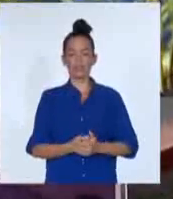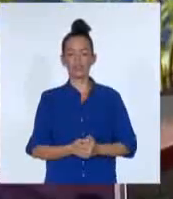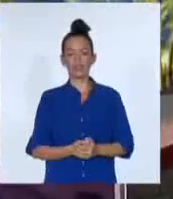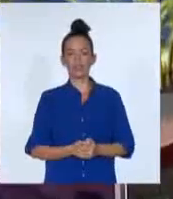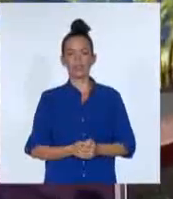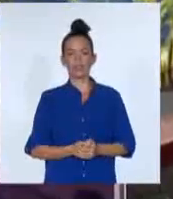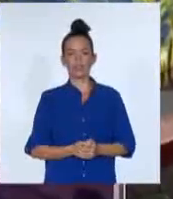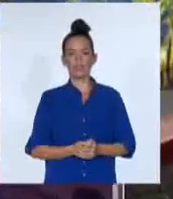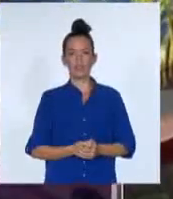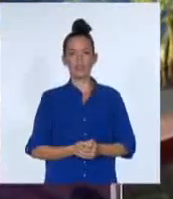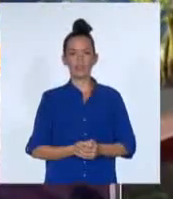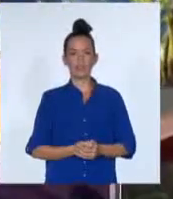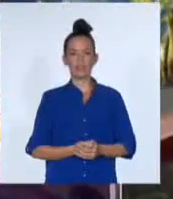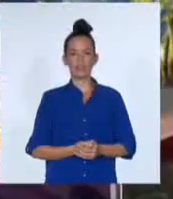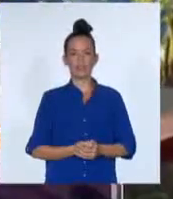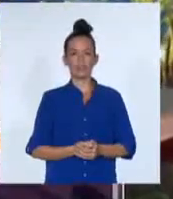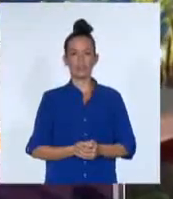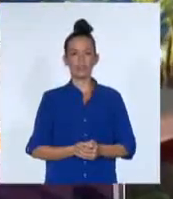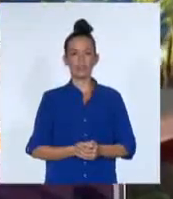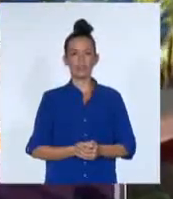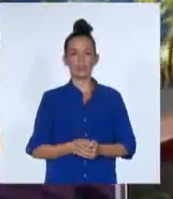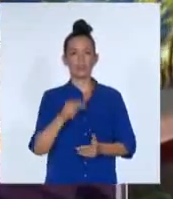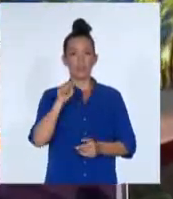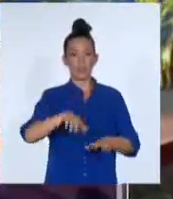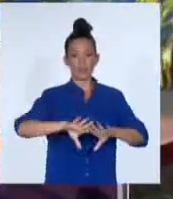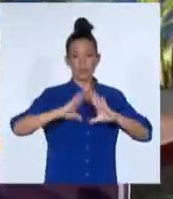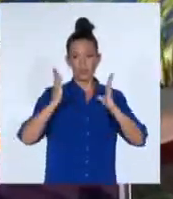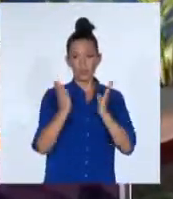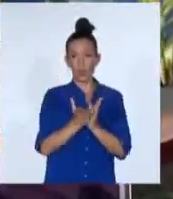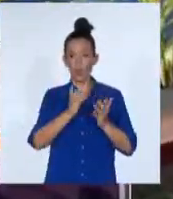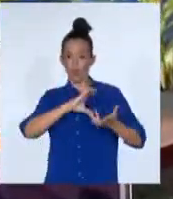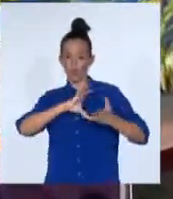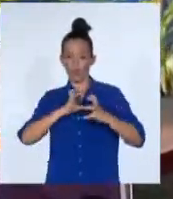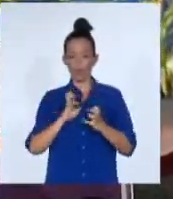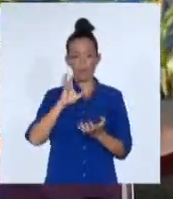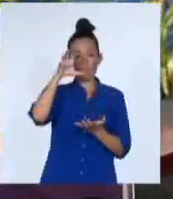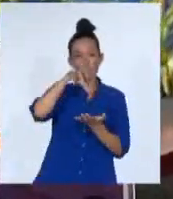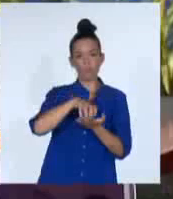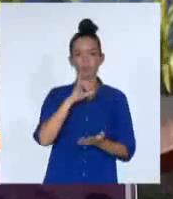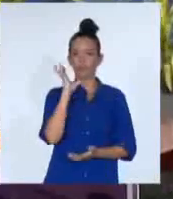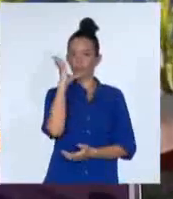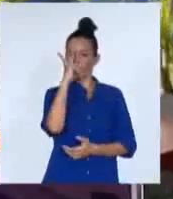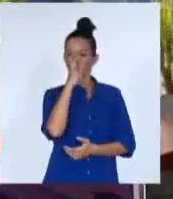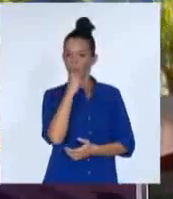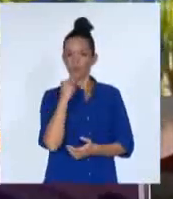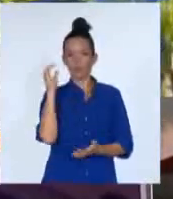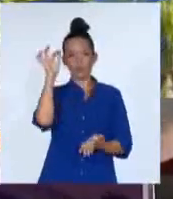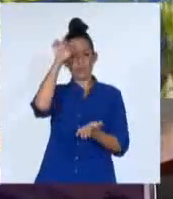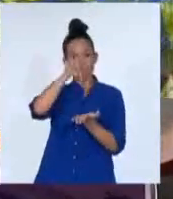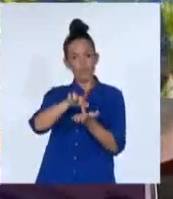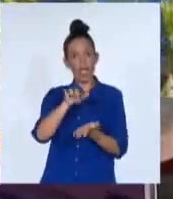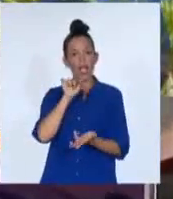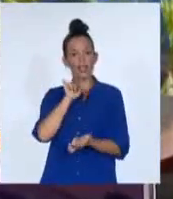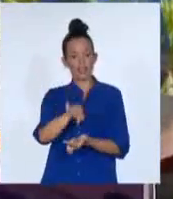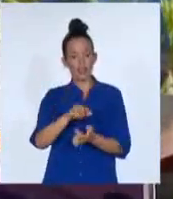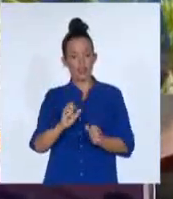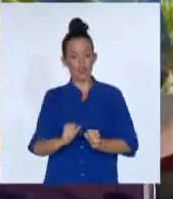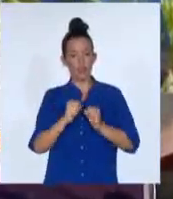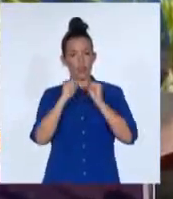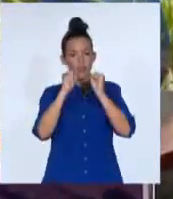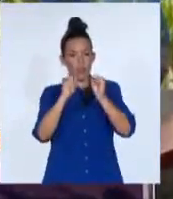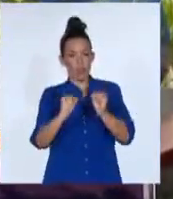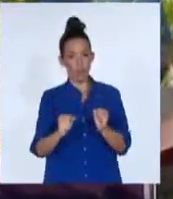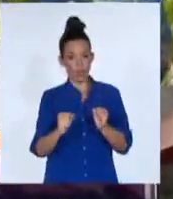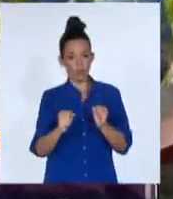empresarial, unido a la belleza y estratégica posición geográfica de esta ciudad, poseedor además de una sólida infraestructura